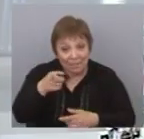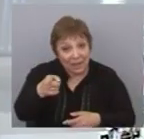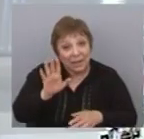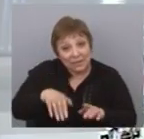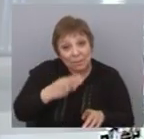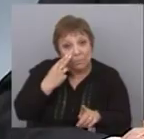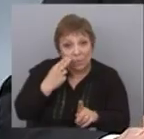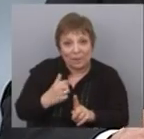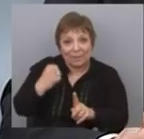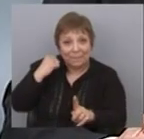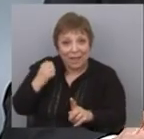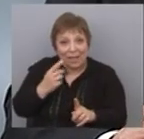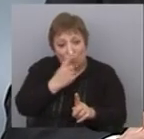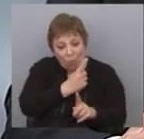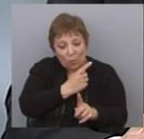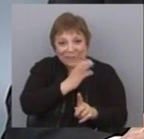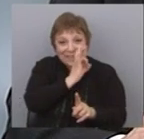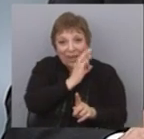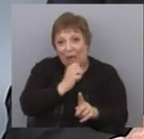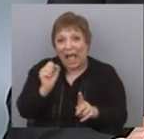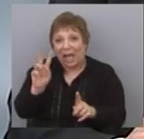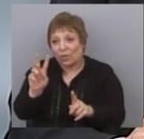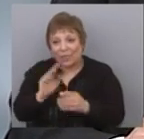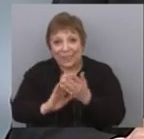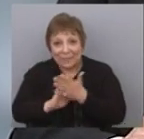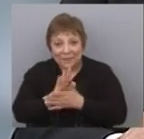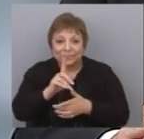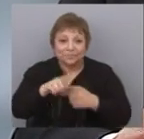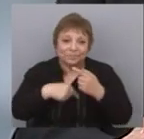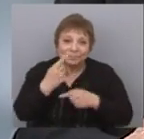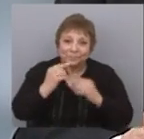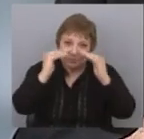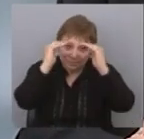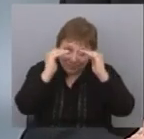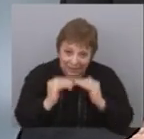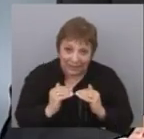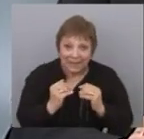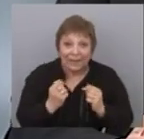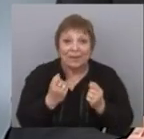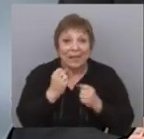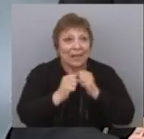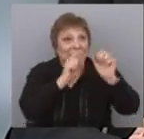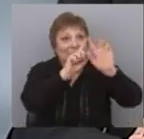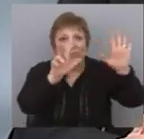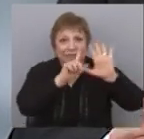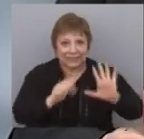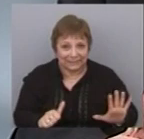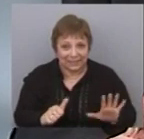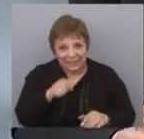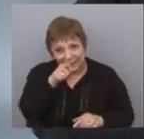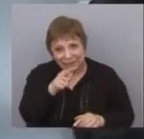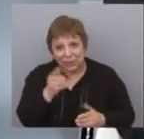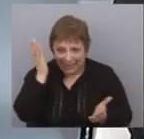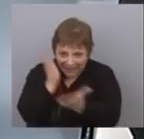La pretensión de bajar, seguramente Gustavo hable de esto en el bloque siguiente, pero la pretensión de la baja de la edad de imputabilidad, está